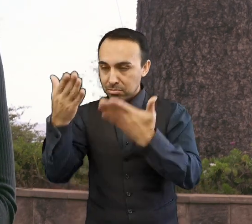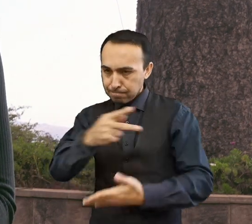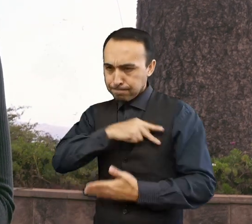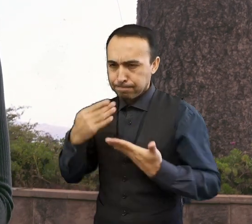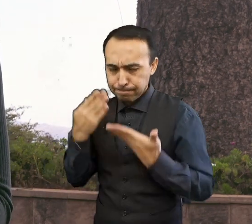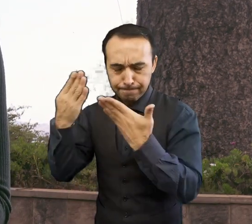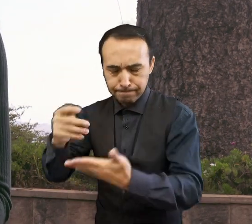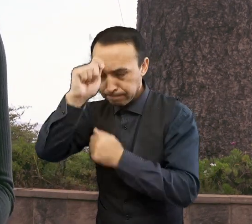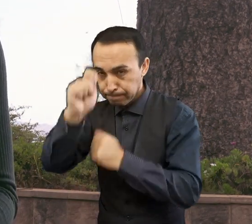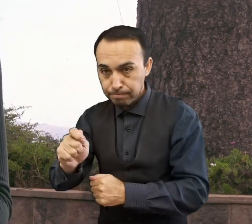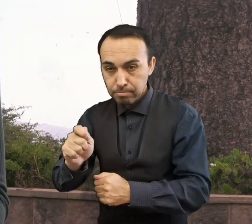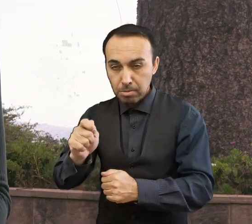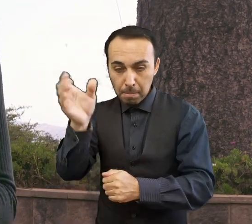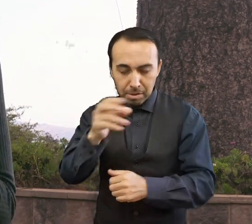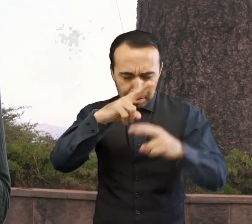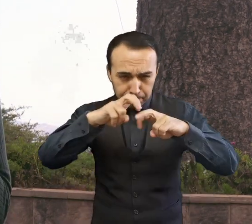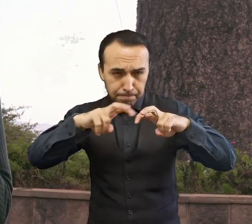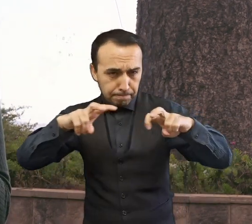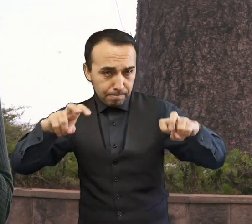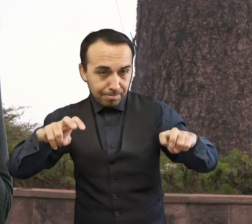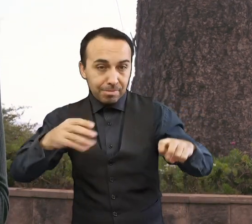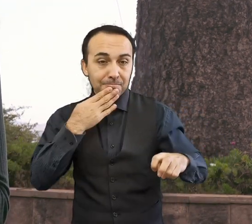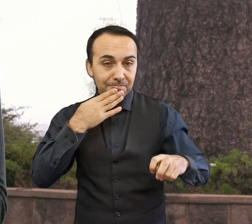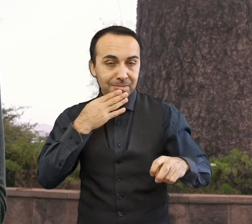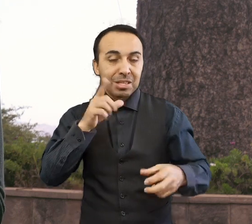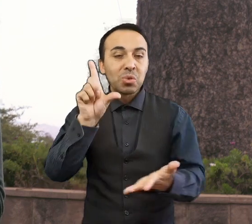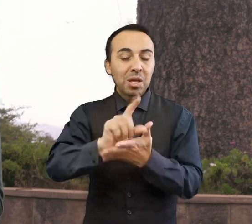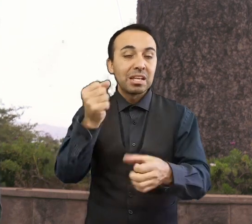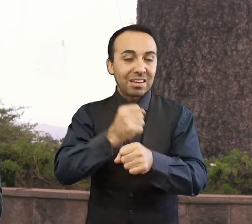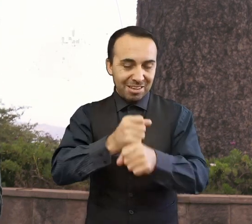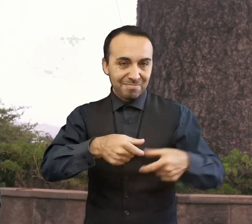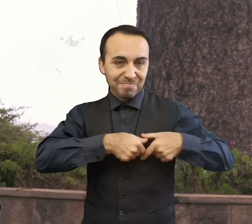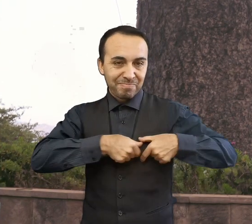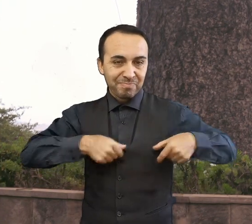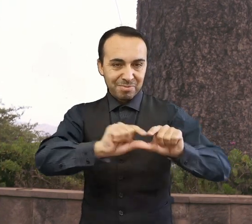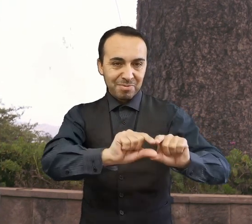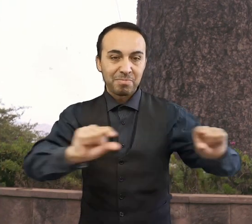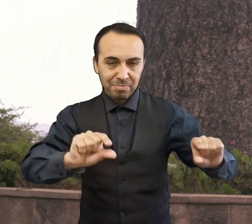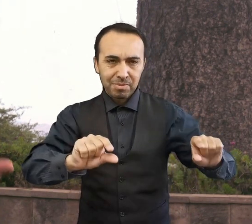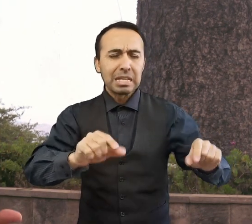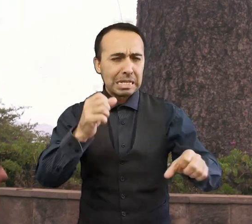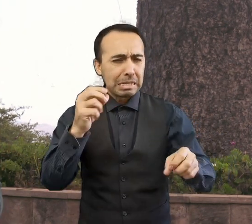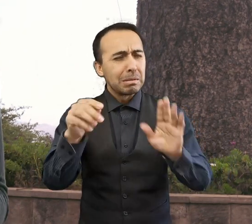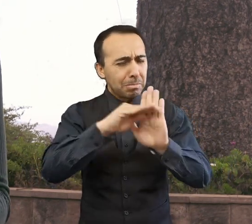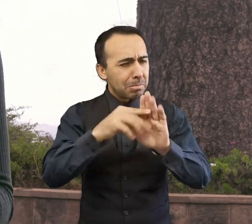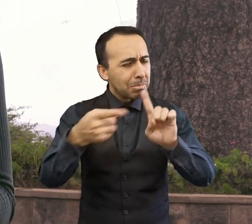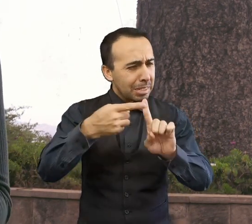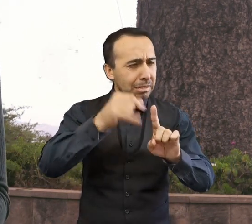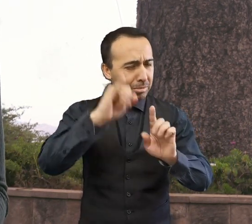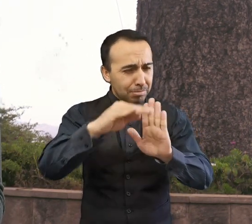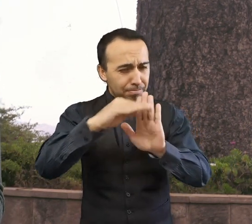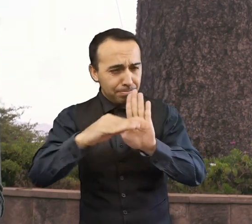EPL y el Observatorio de las Campanas, que participan activamente en el estudio de los asteroides. Entre ellos podemos